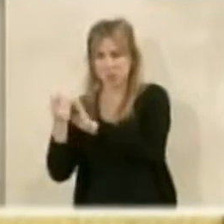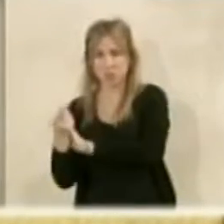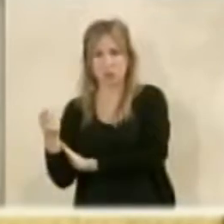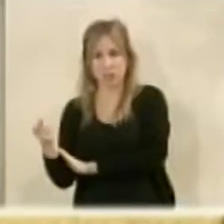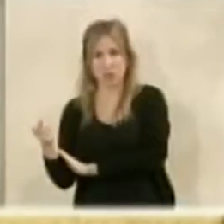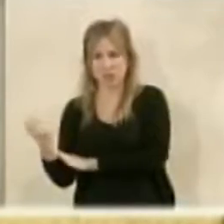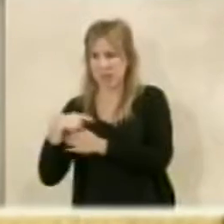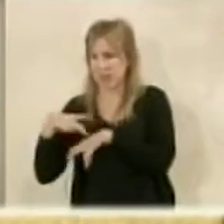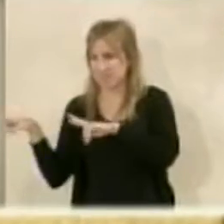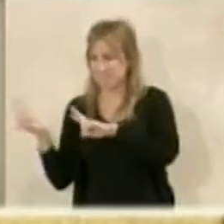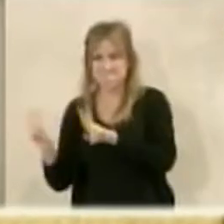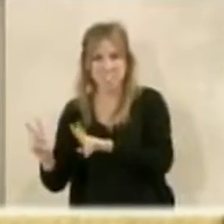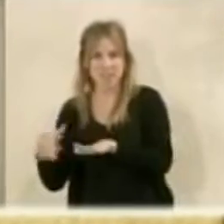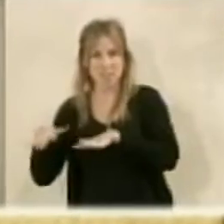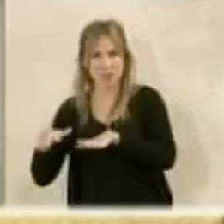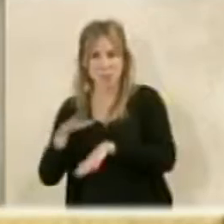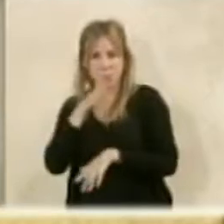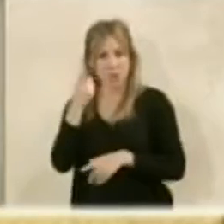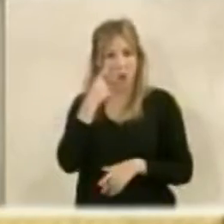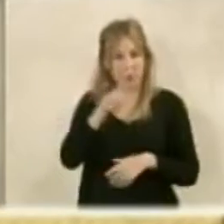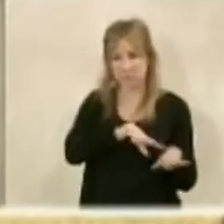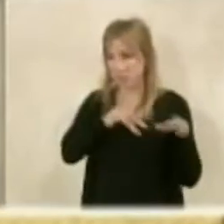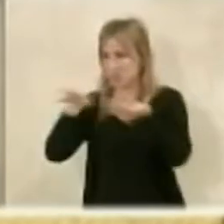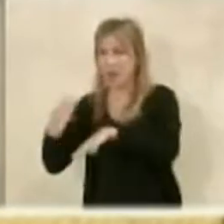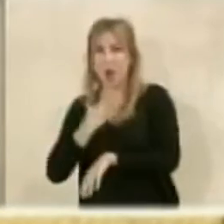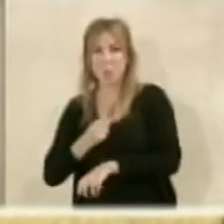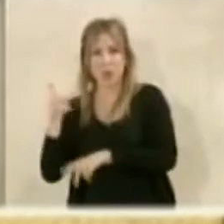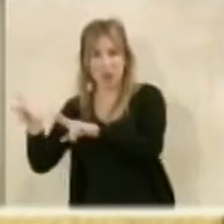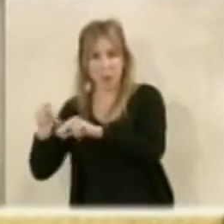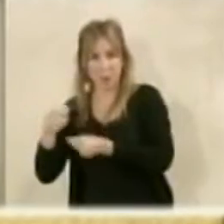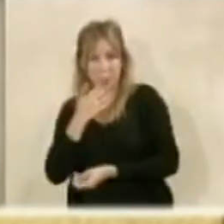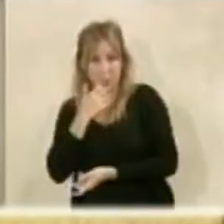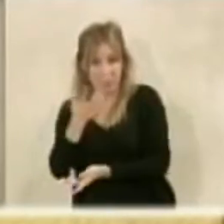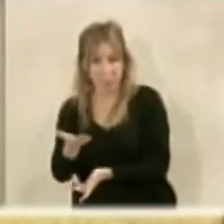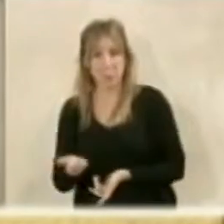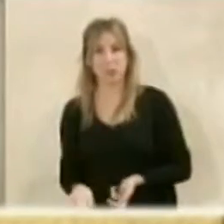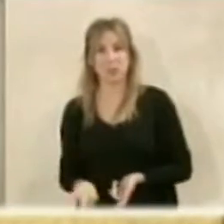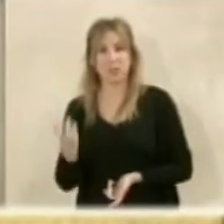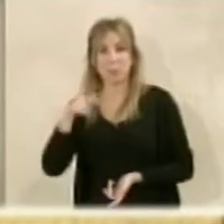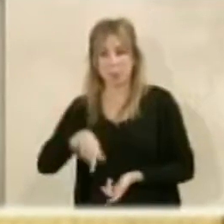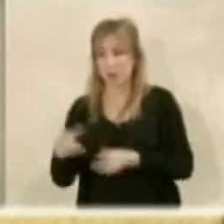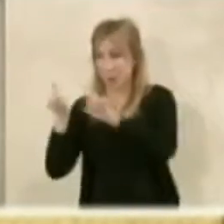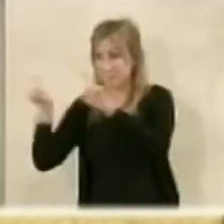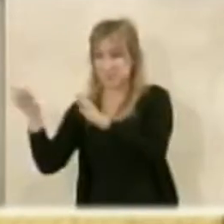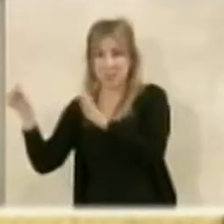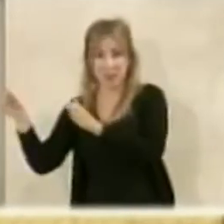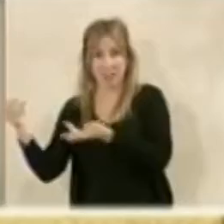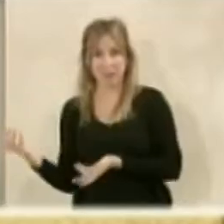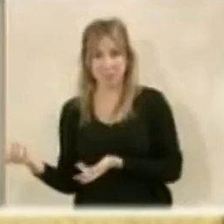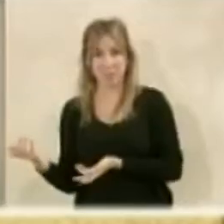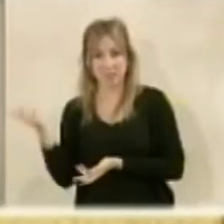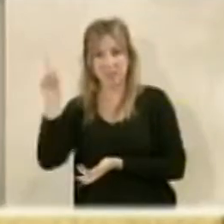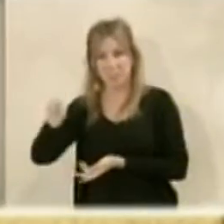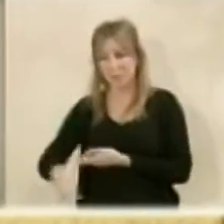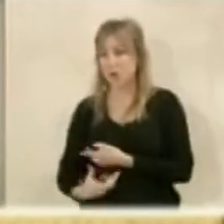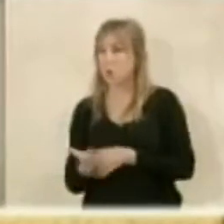está llena de vida, porque los almerienses hemos ido a comprar a Murcia, por ejemplo, gracias a locomotoras como esta. Y luego hemos ido al